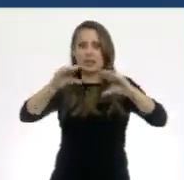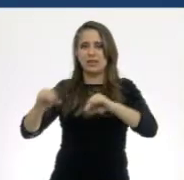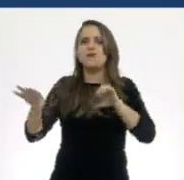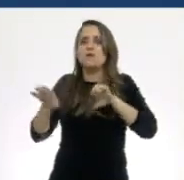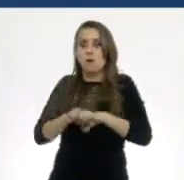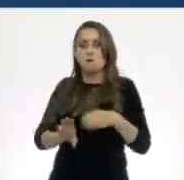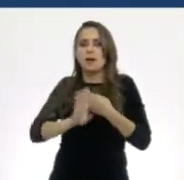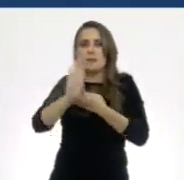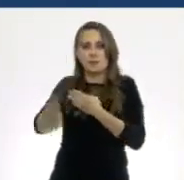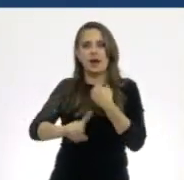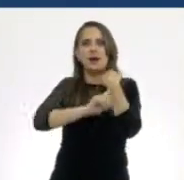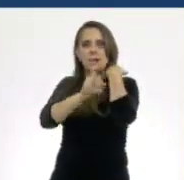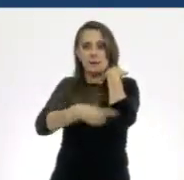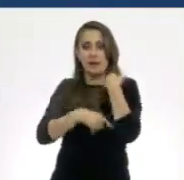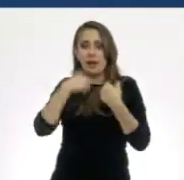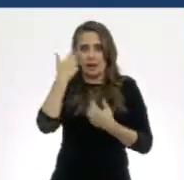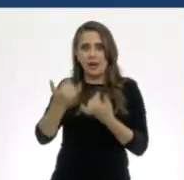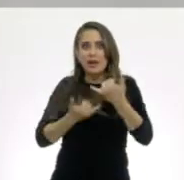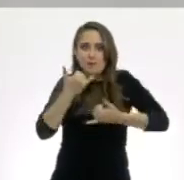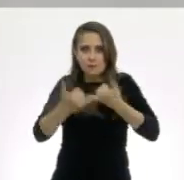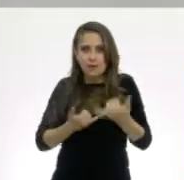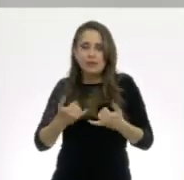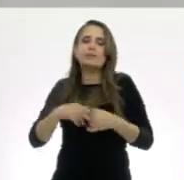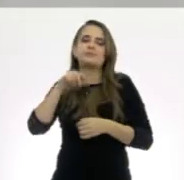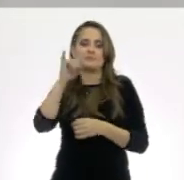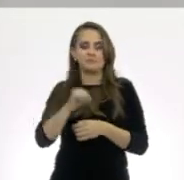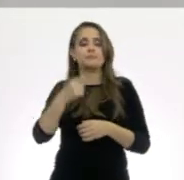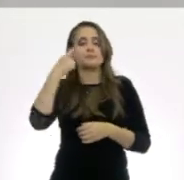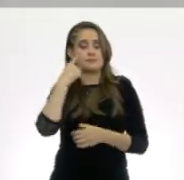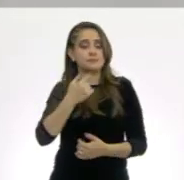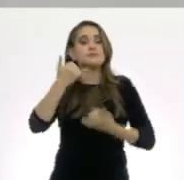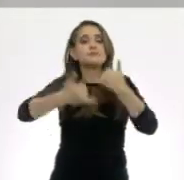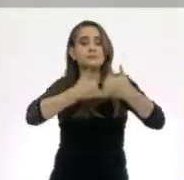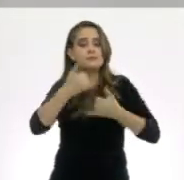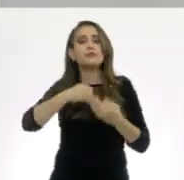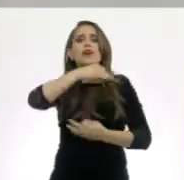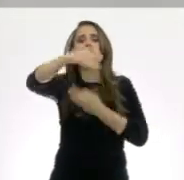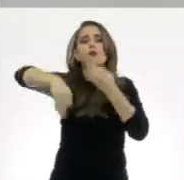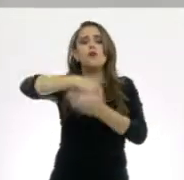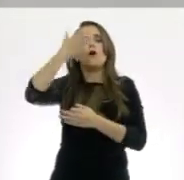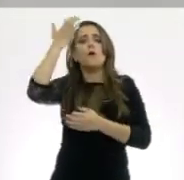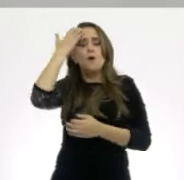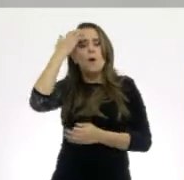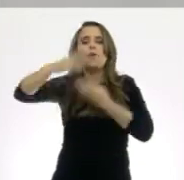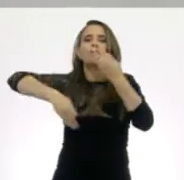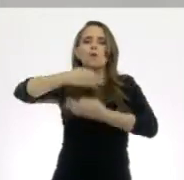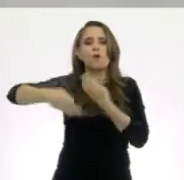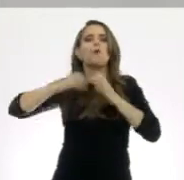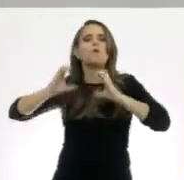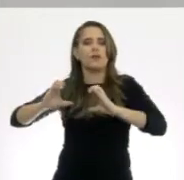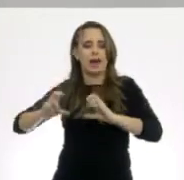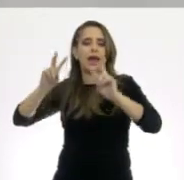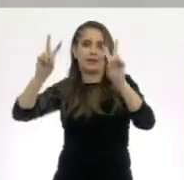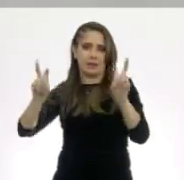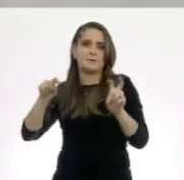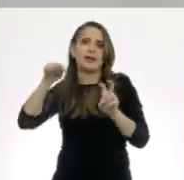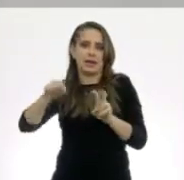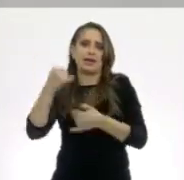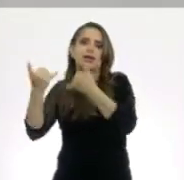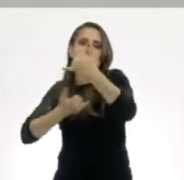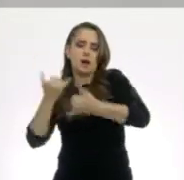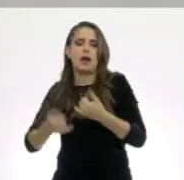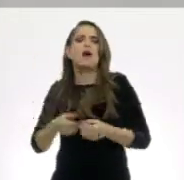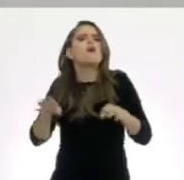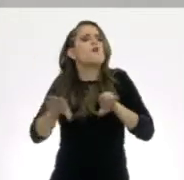diversión. Bien. Bien, el juego se llama Todos conocemos, todos nos cuidamos. ¿Listos? Vamos a escuchar las